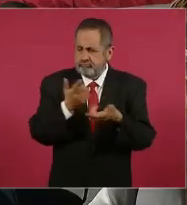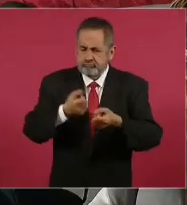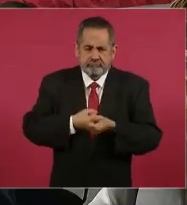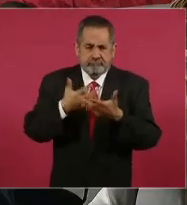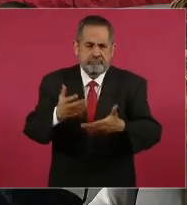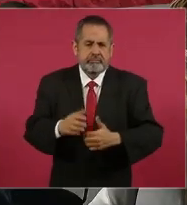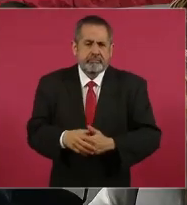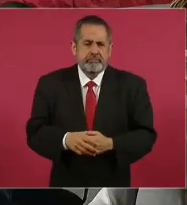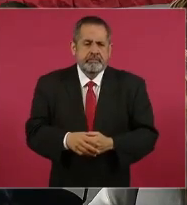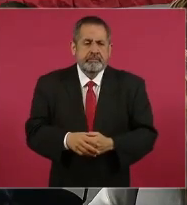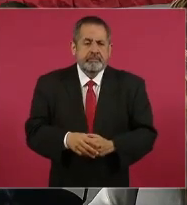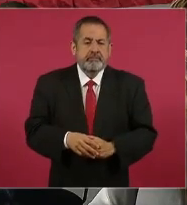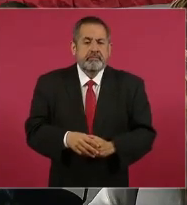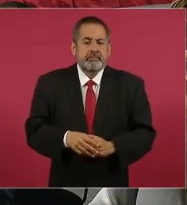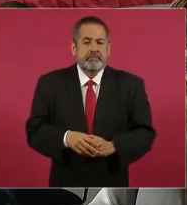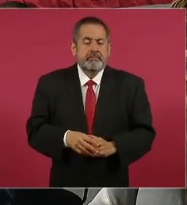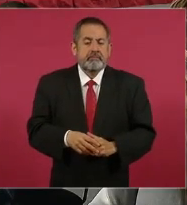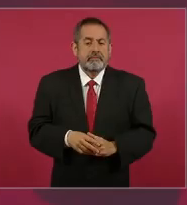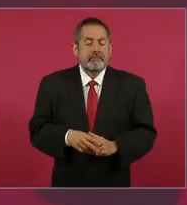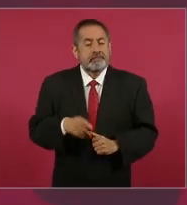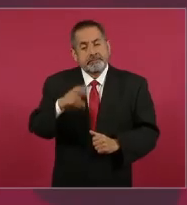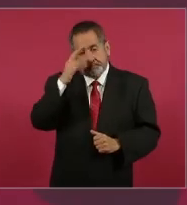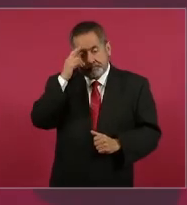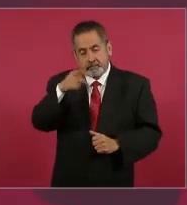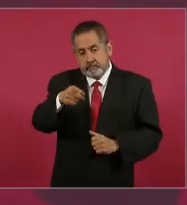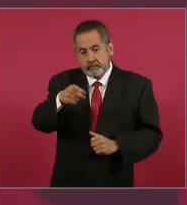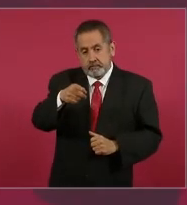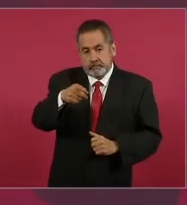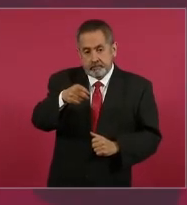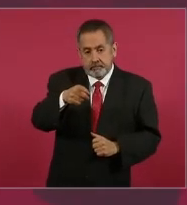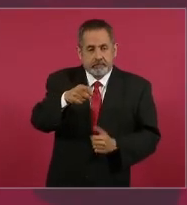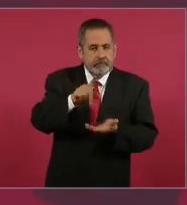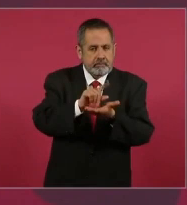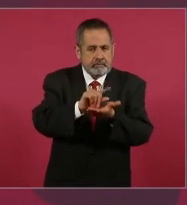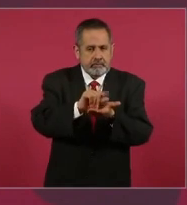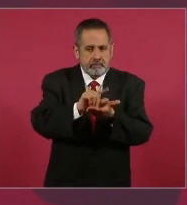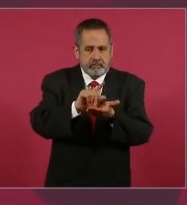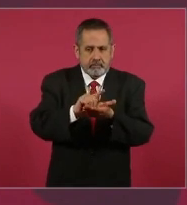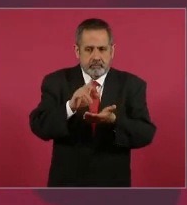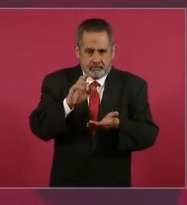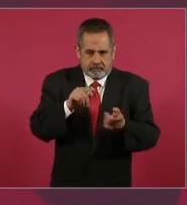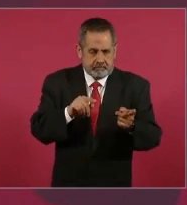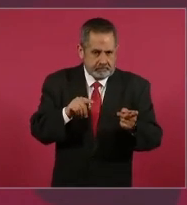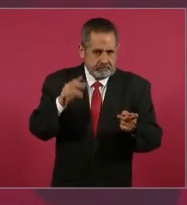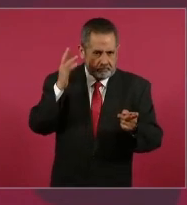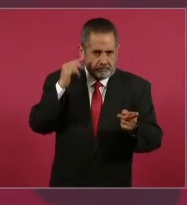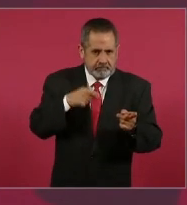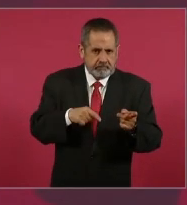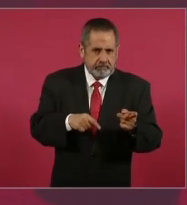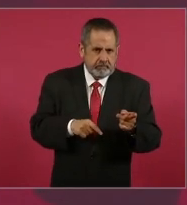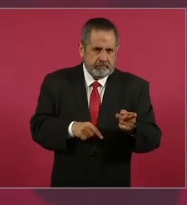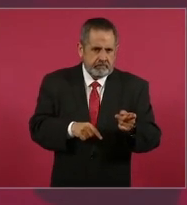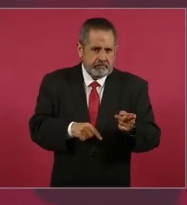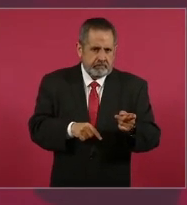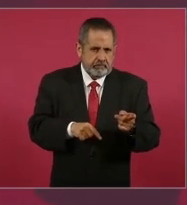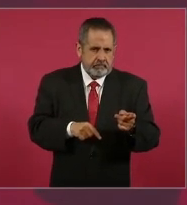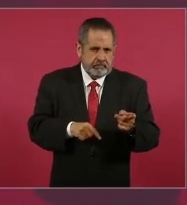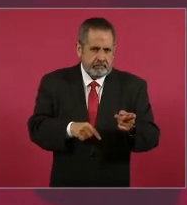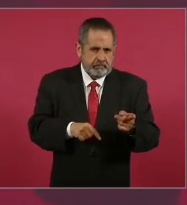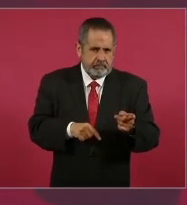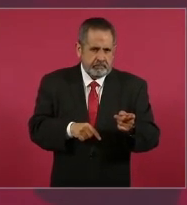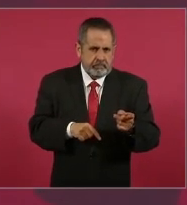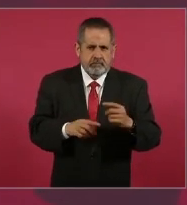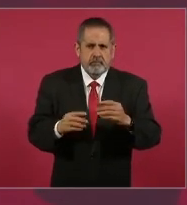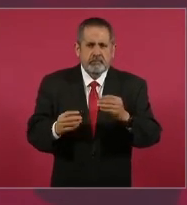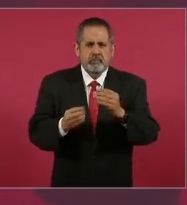Y no sólo eso, cuando en Twitter el